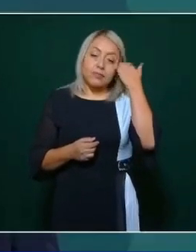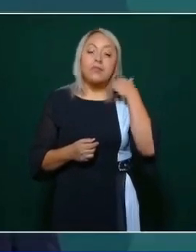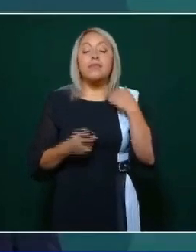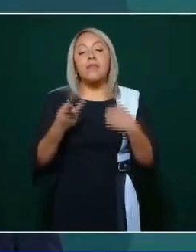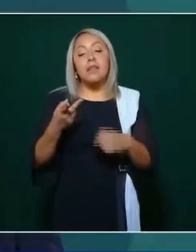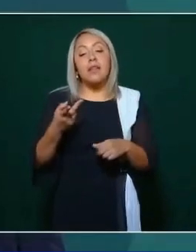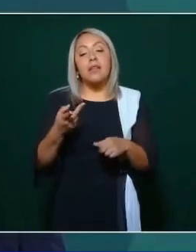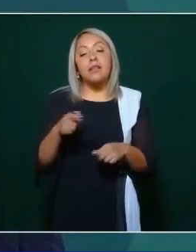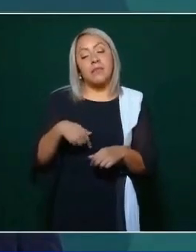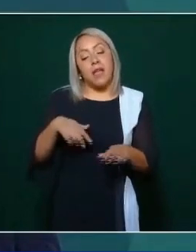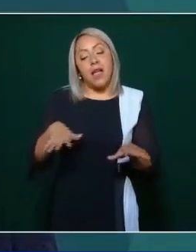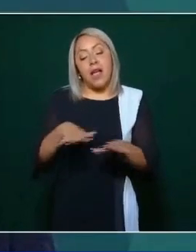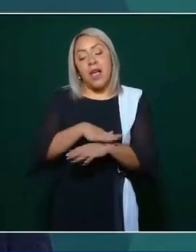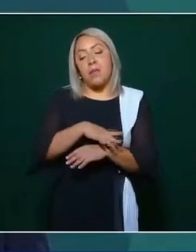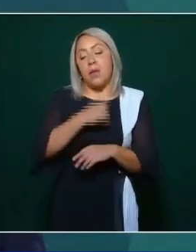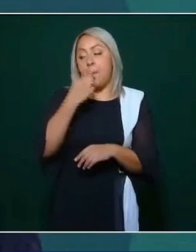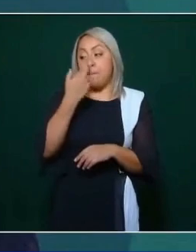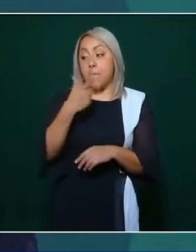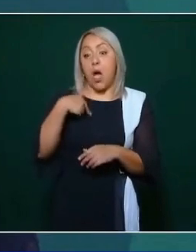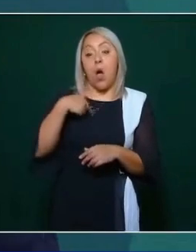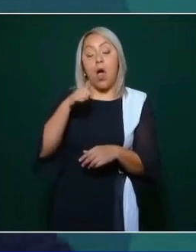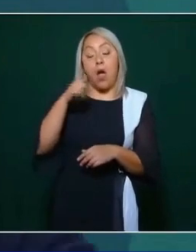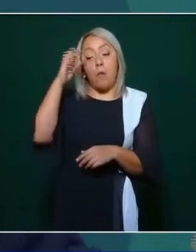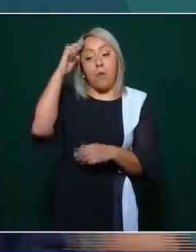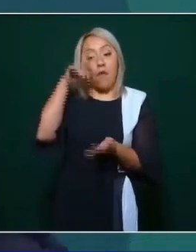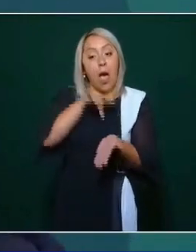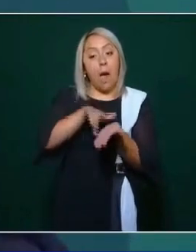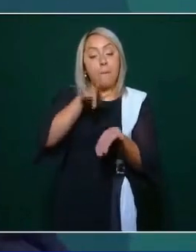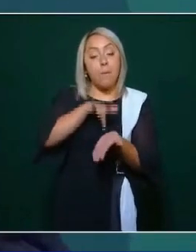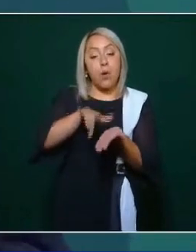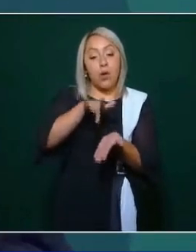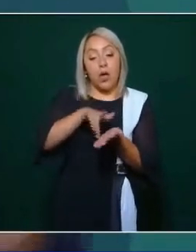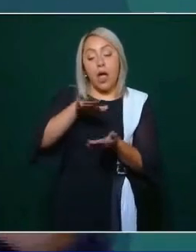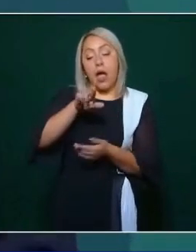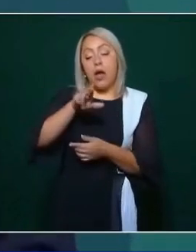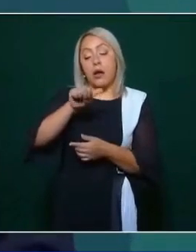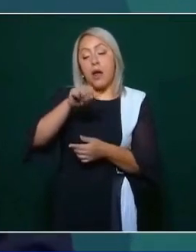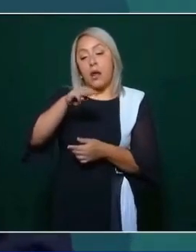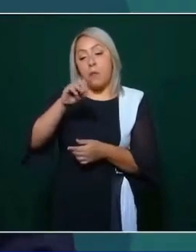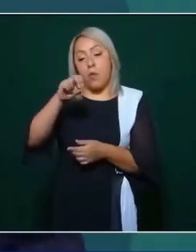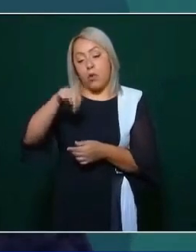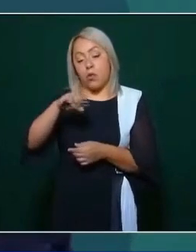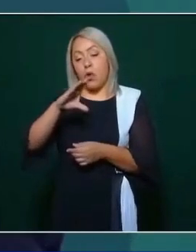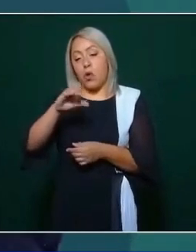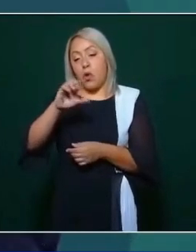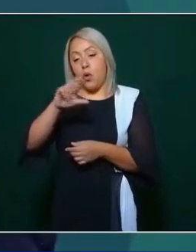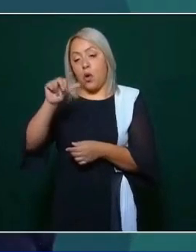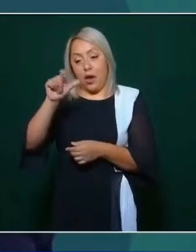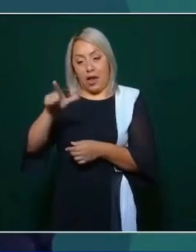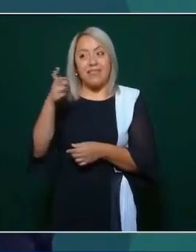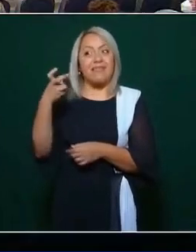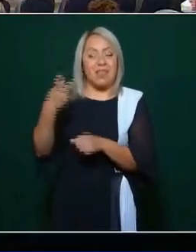impulsa a Ramón Corral y si ahí se viene la ruptura viene el choque